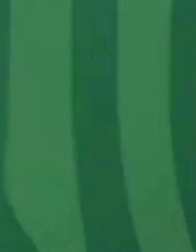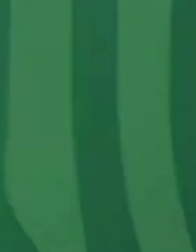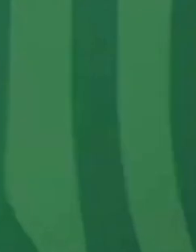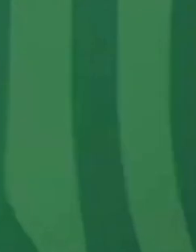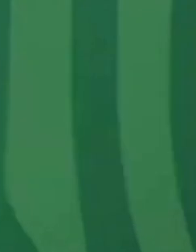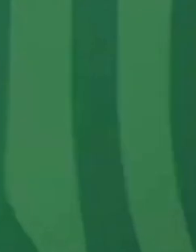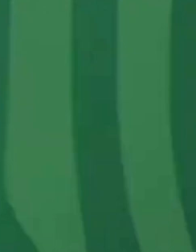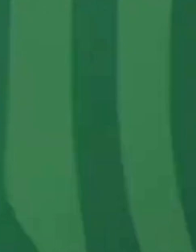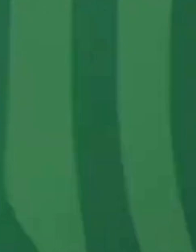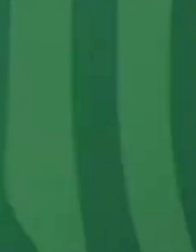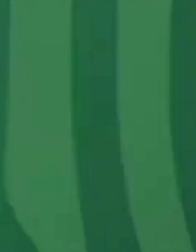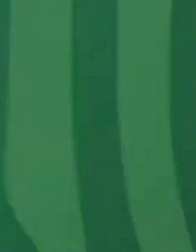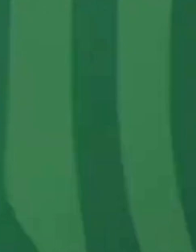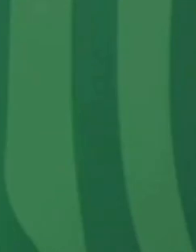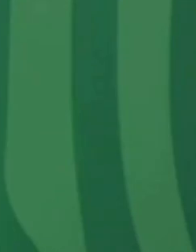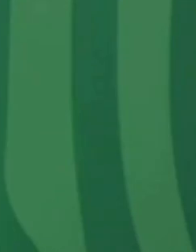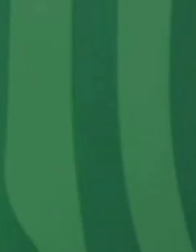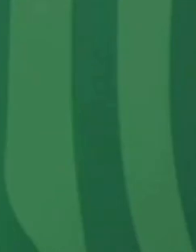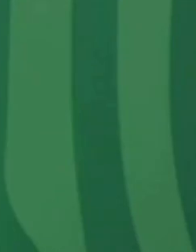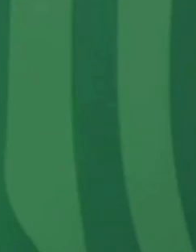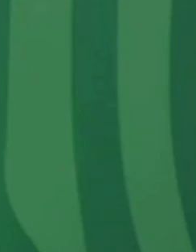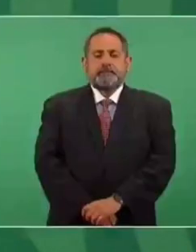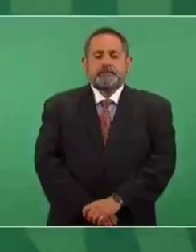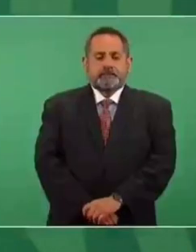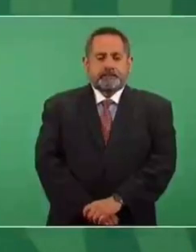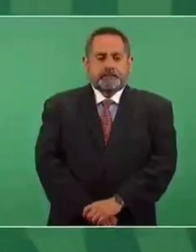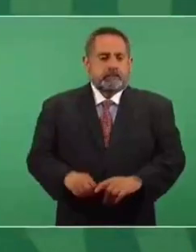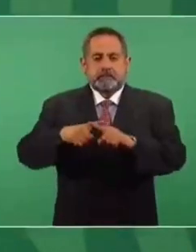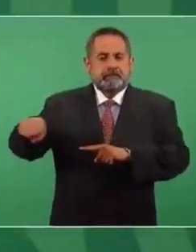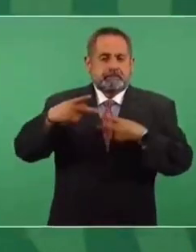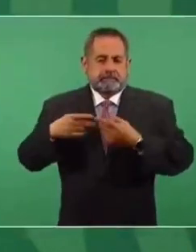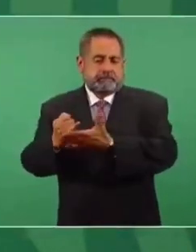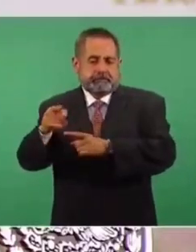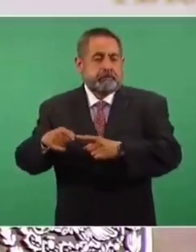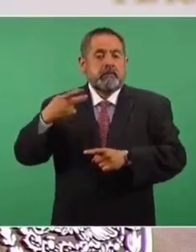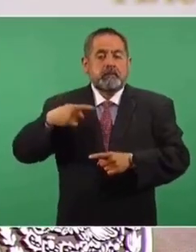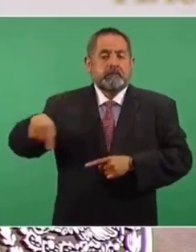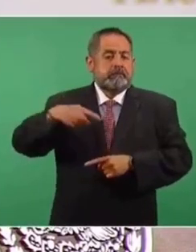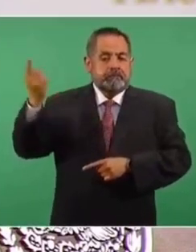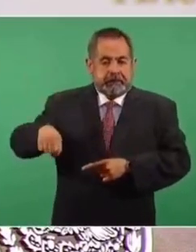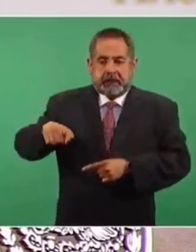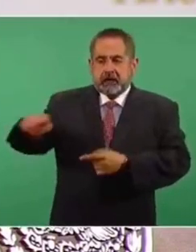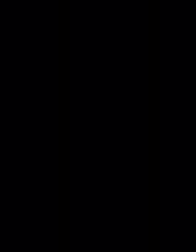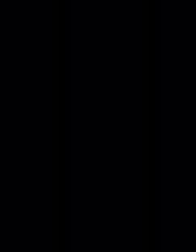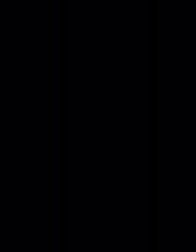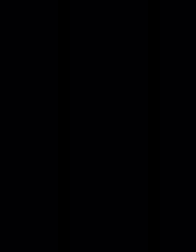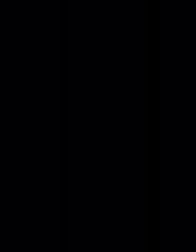Es lo que corresponde, no nosotros. Y tiene que ser también la gente, tiene que ser el pueblo. El pueblo manda, el pueblo decide.